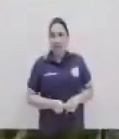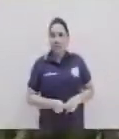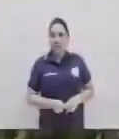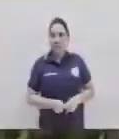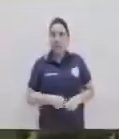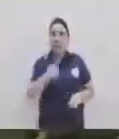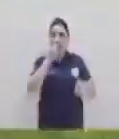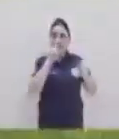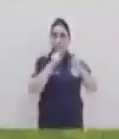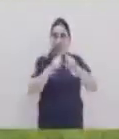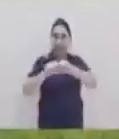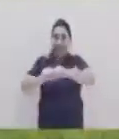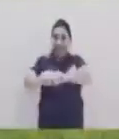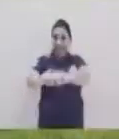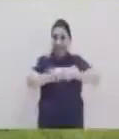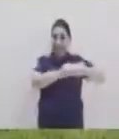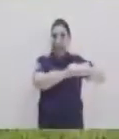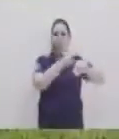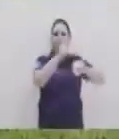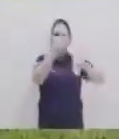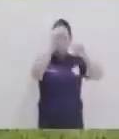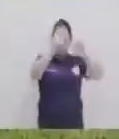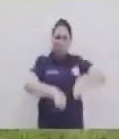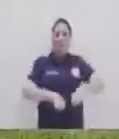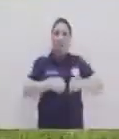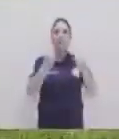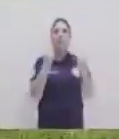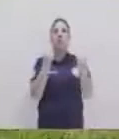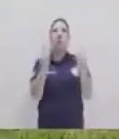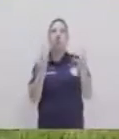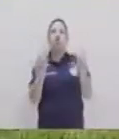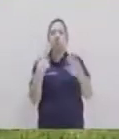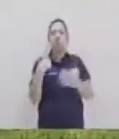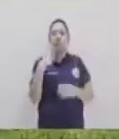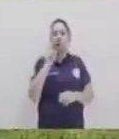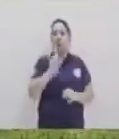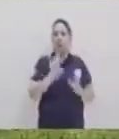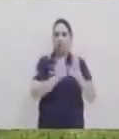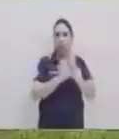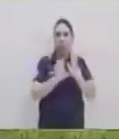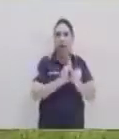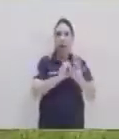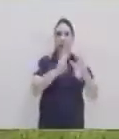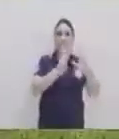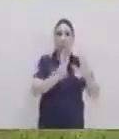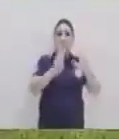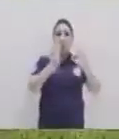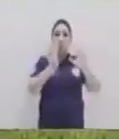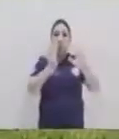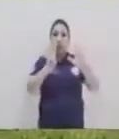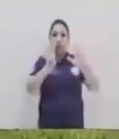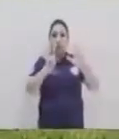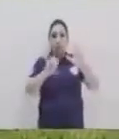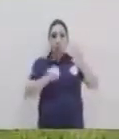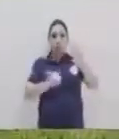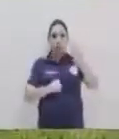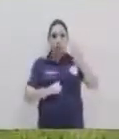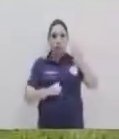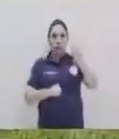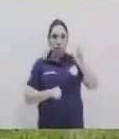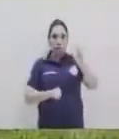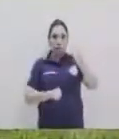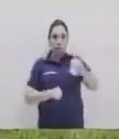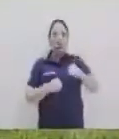igual en los estiramientos tú puedes contar de 8 a 10